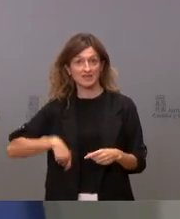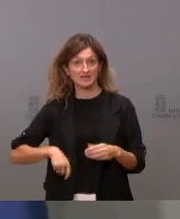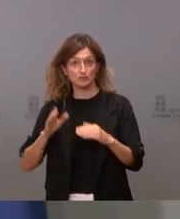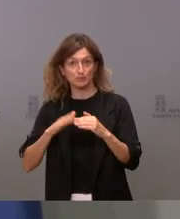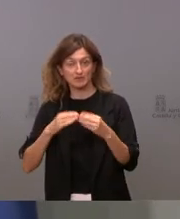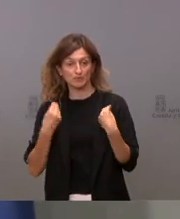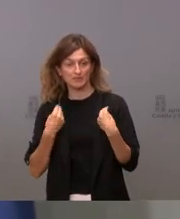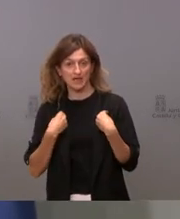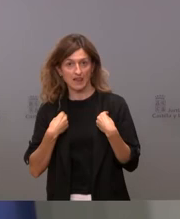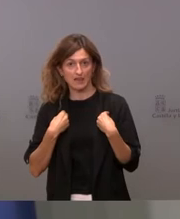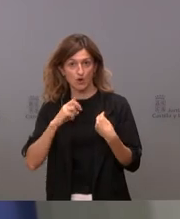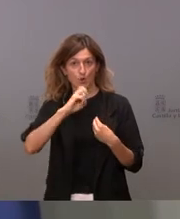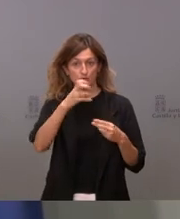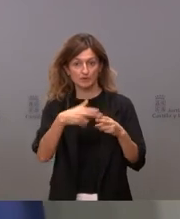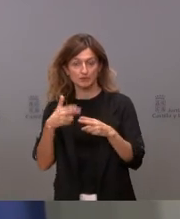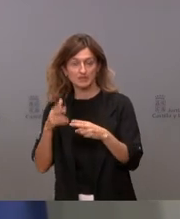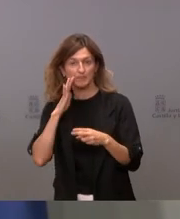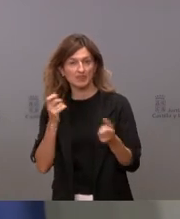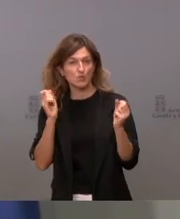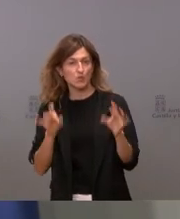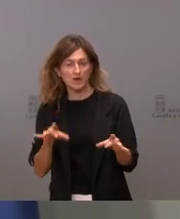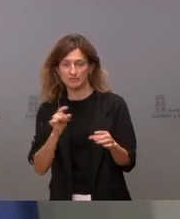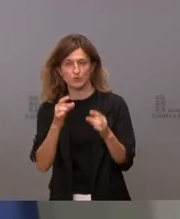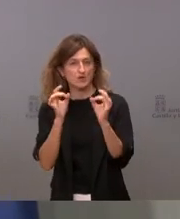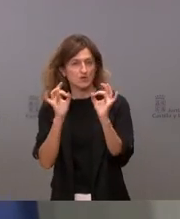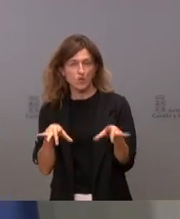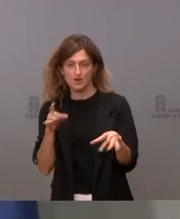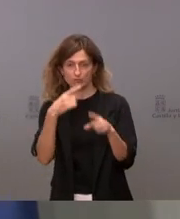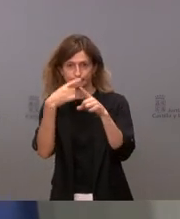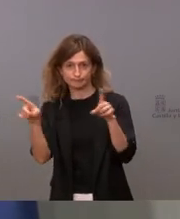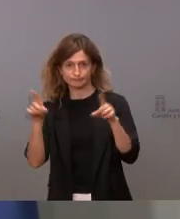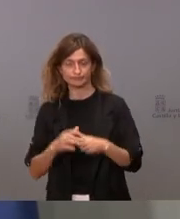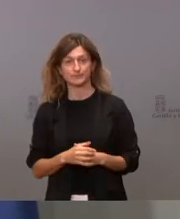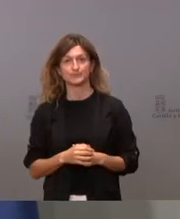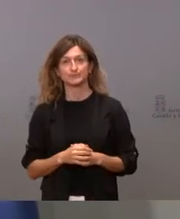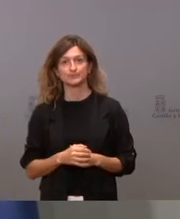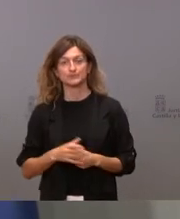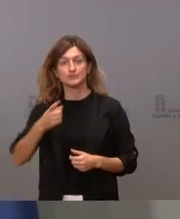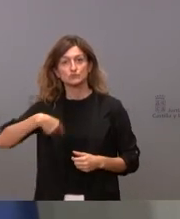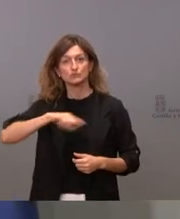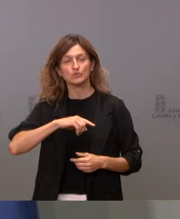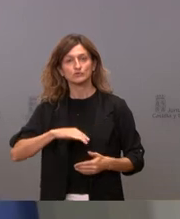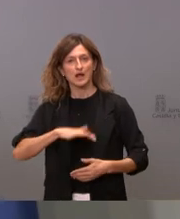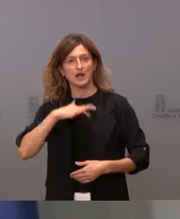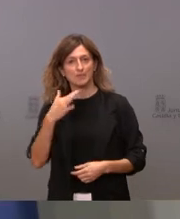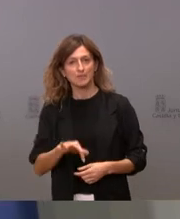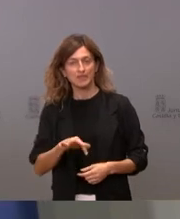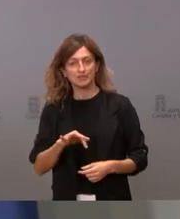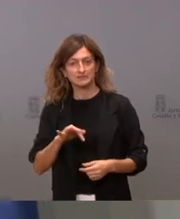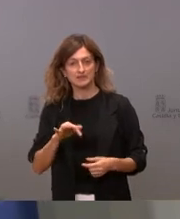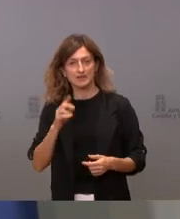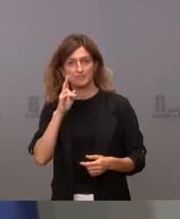a otras políticas, aunque pudiera parecer lo mismo, no es exactamente lo mismo. Y tenemos que ser capaces de mezclar con